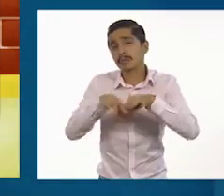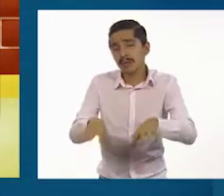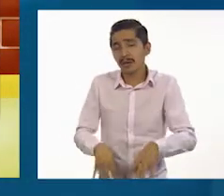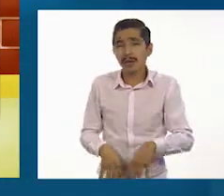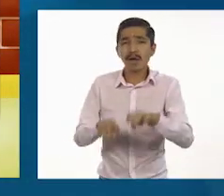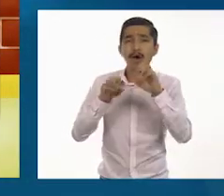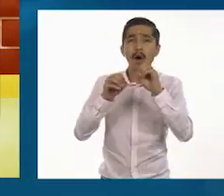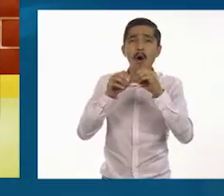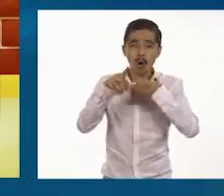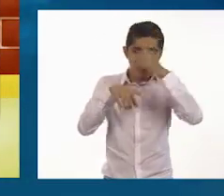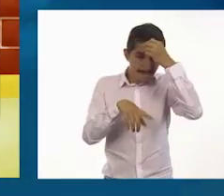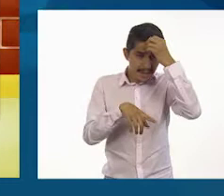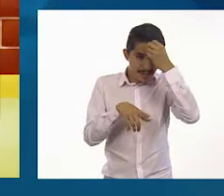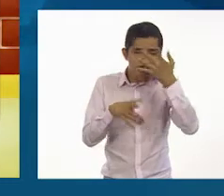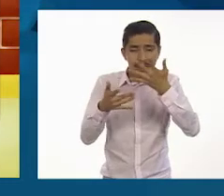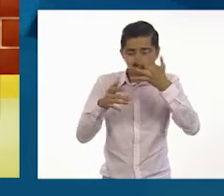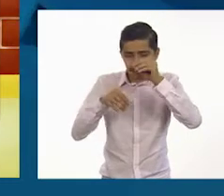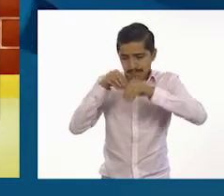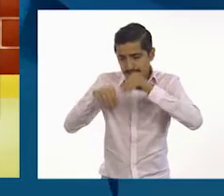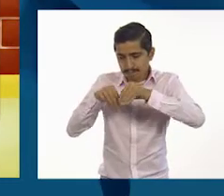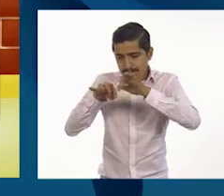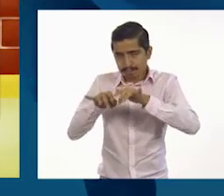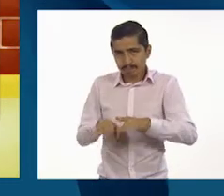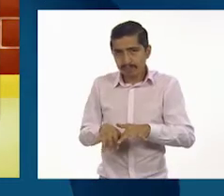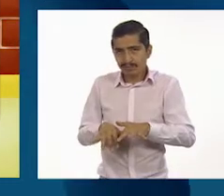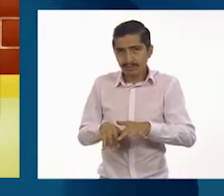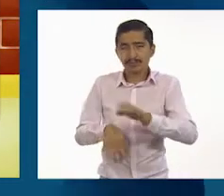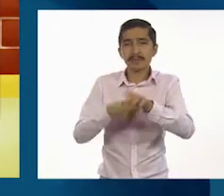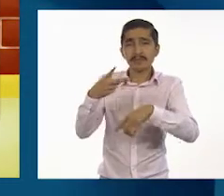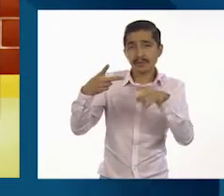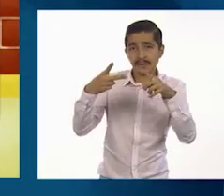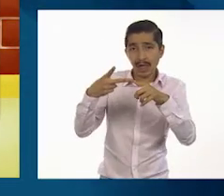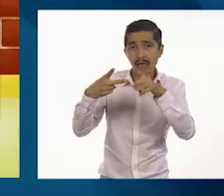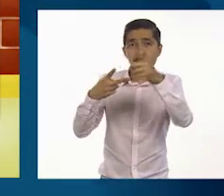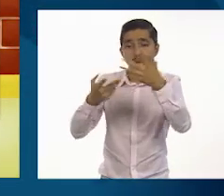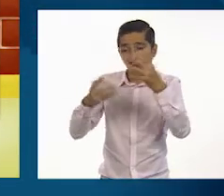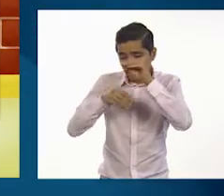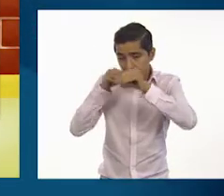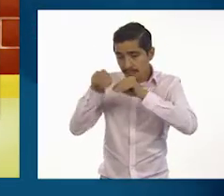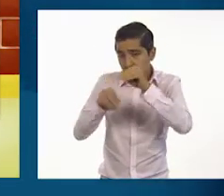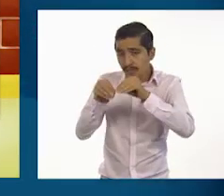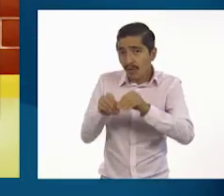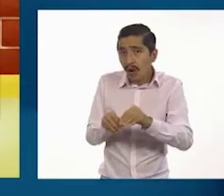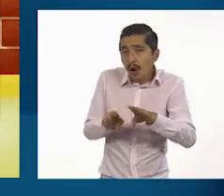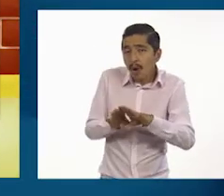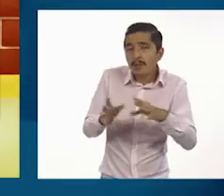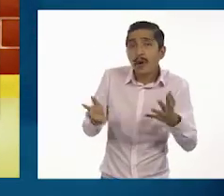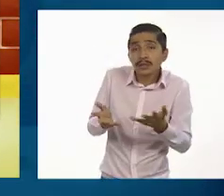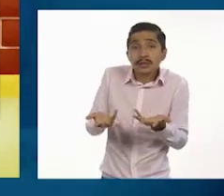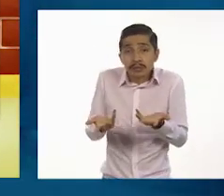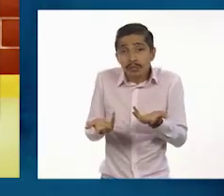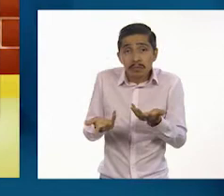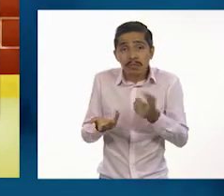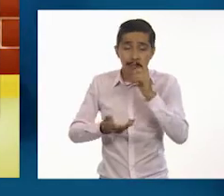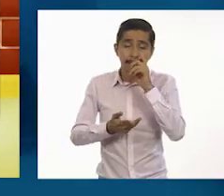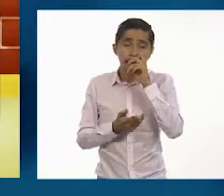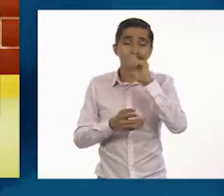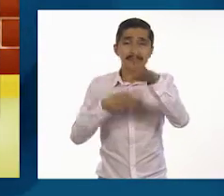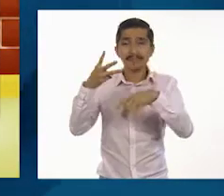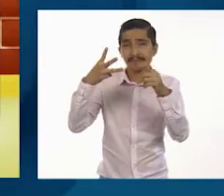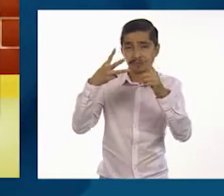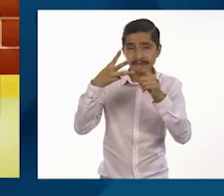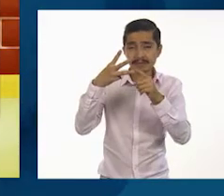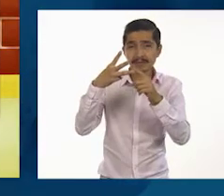artículos de opinión. 2. Diseñar el formato del boletín. 3.